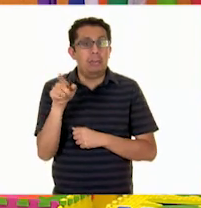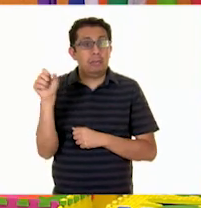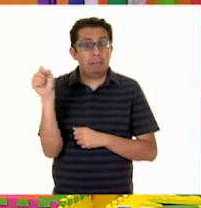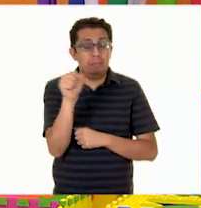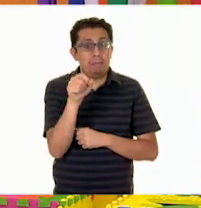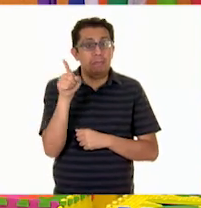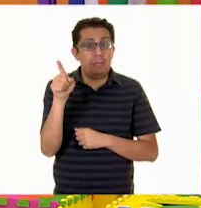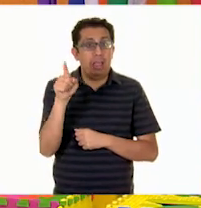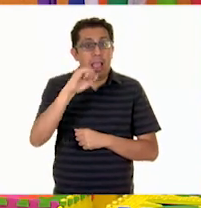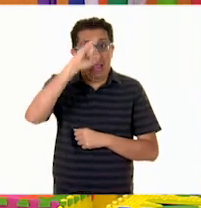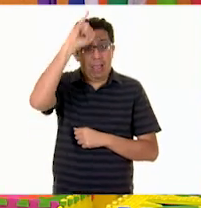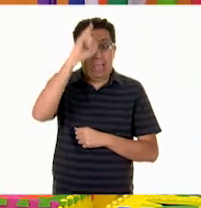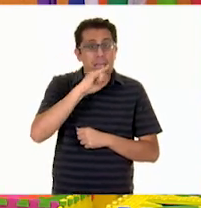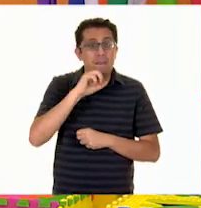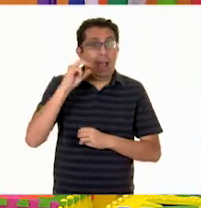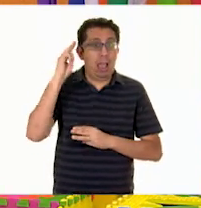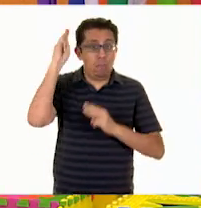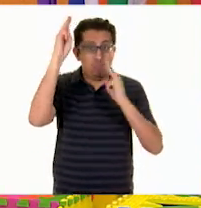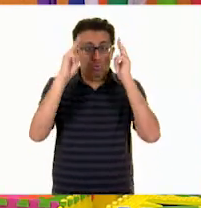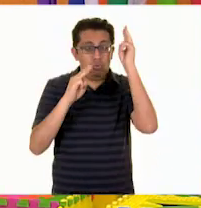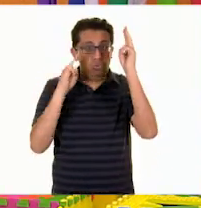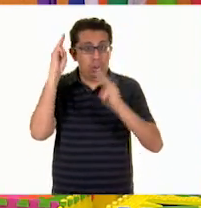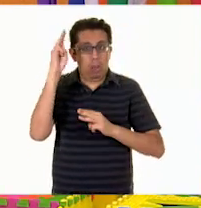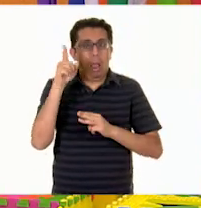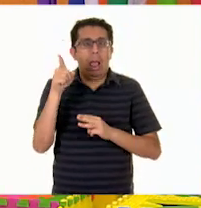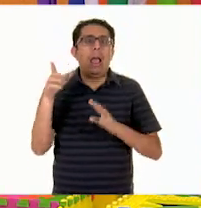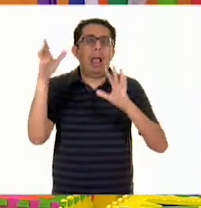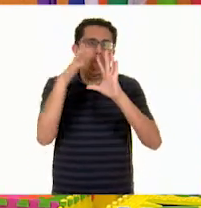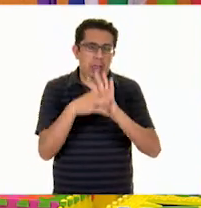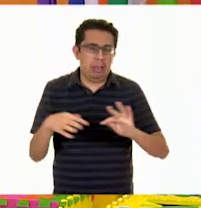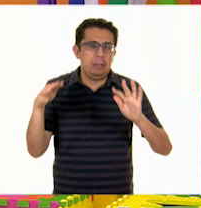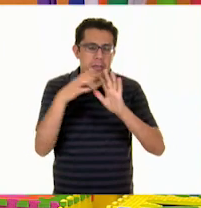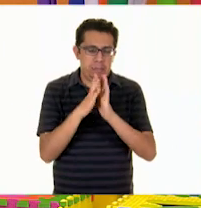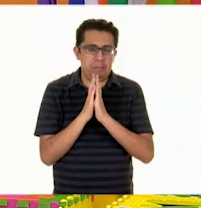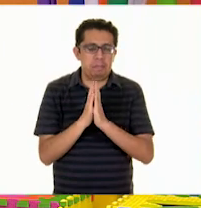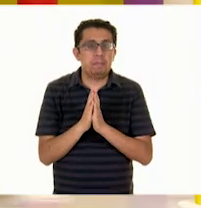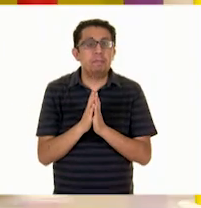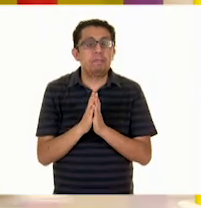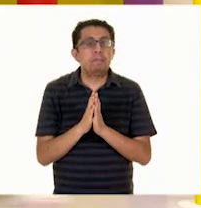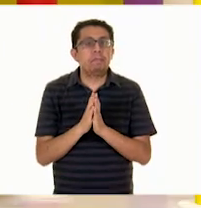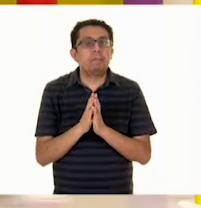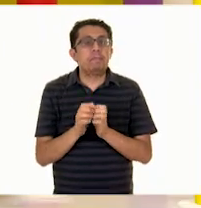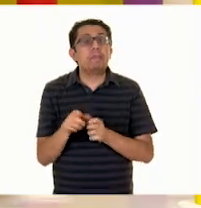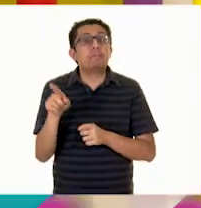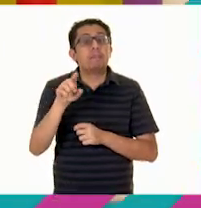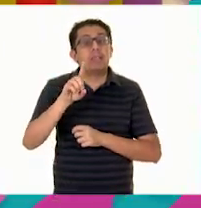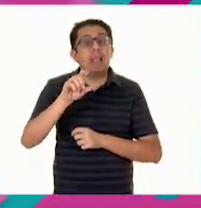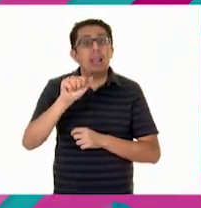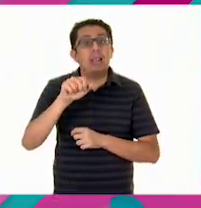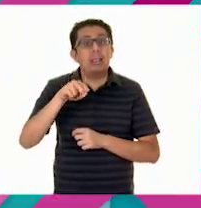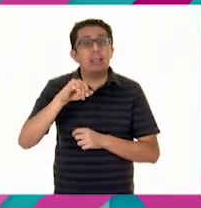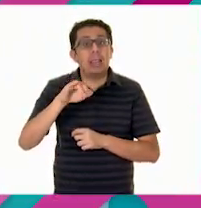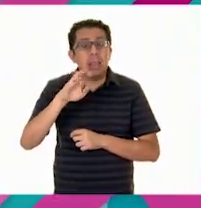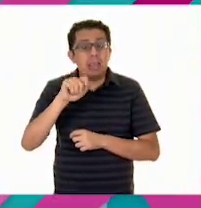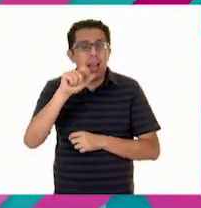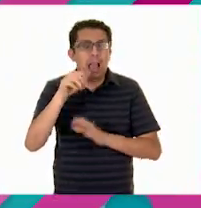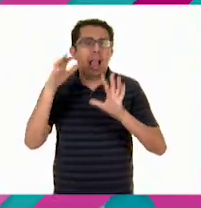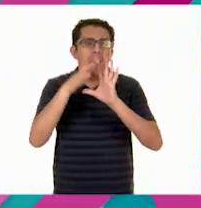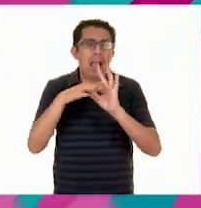de difusión cultural del museo, que nos hable un poco de él. Ah, Daniela, por favor, platícanos cómo es tu museo.